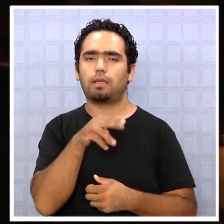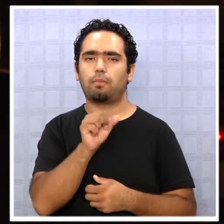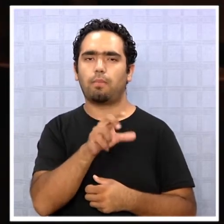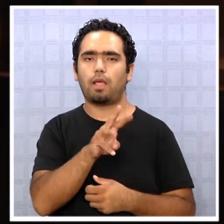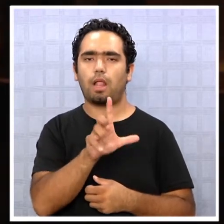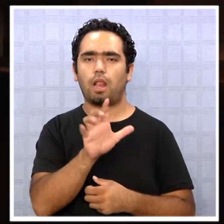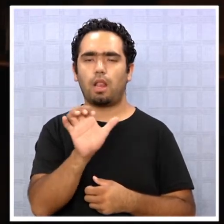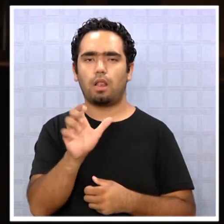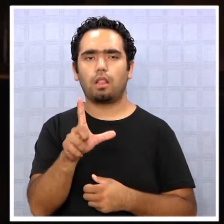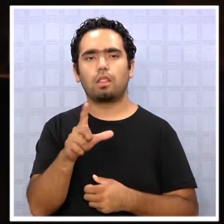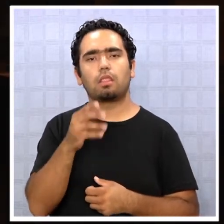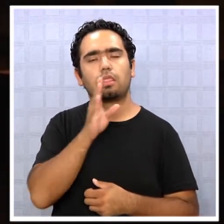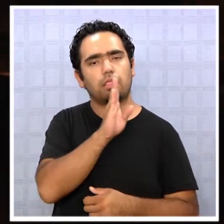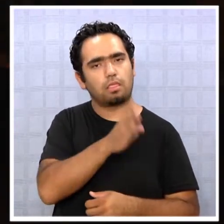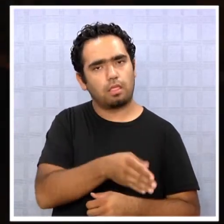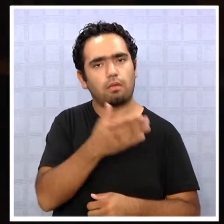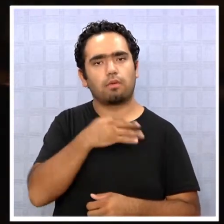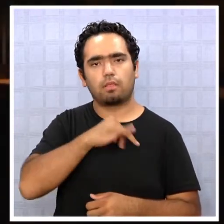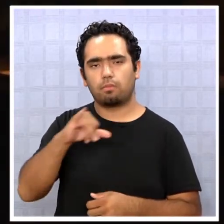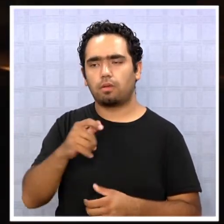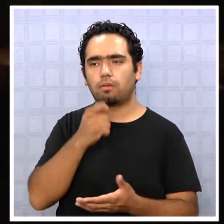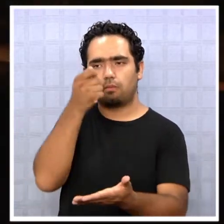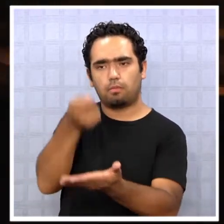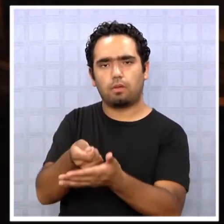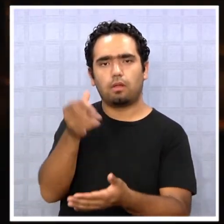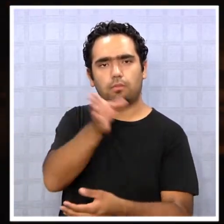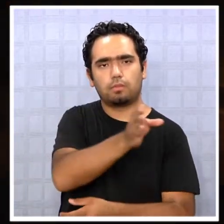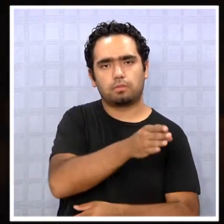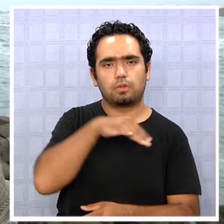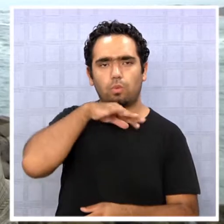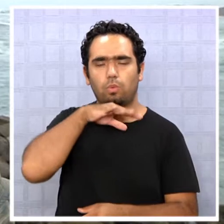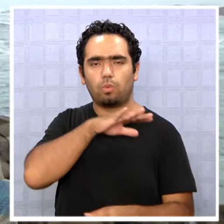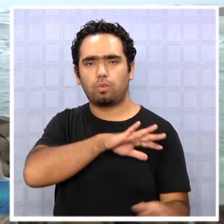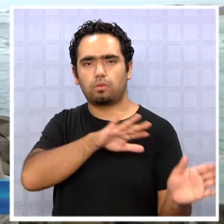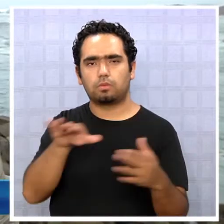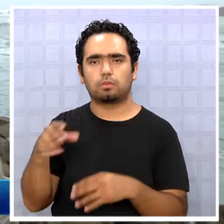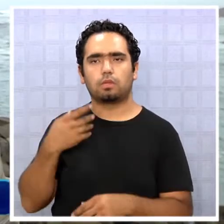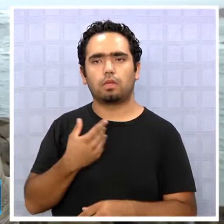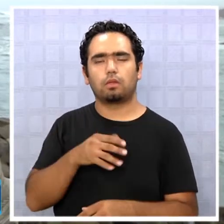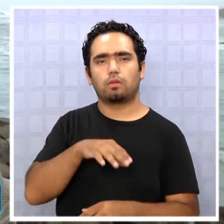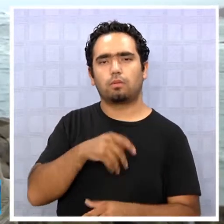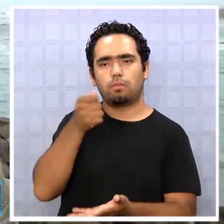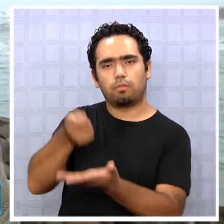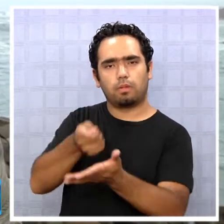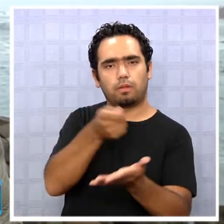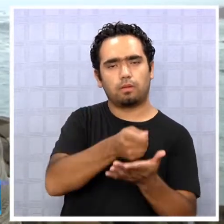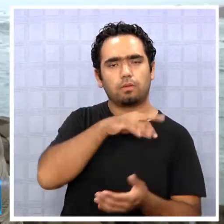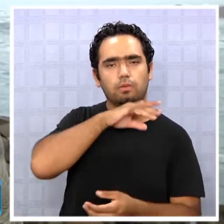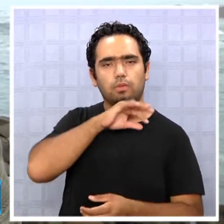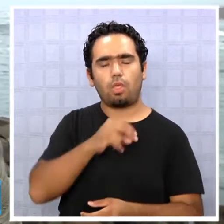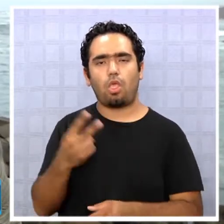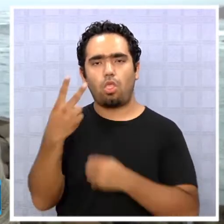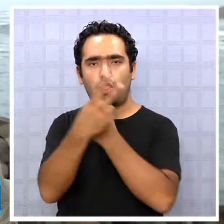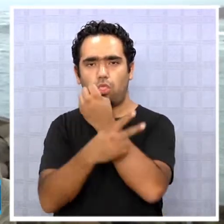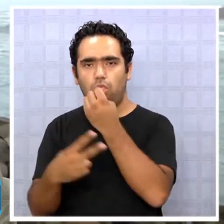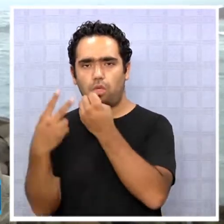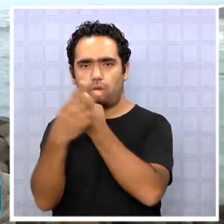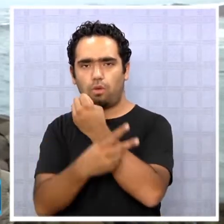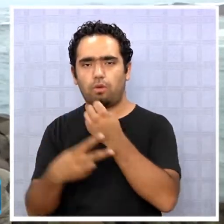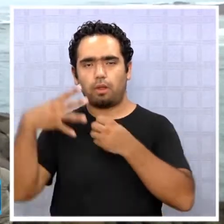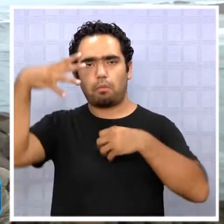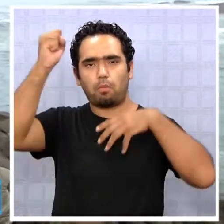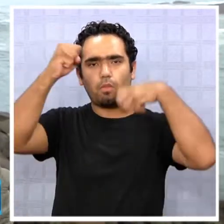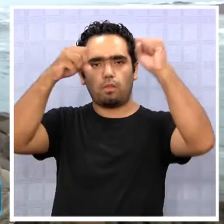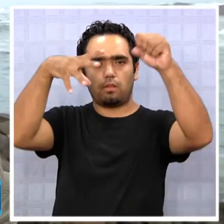Transemel, ésta deberá compensar a los usuarios. Lo importante acá es que también exista compensación a los usuarios.